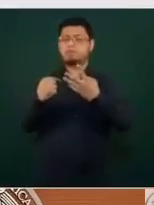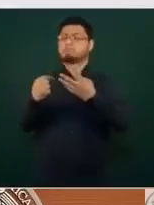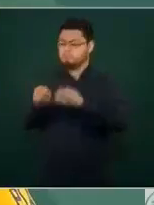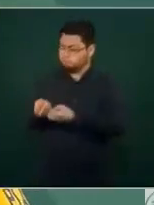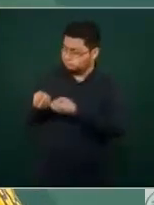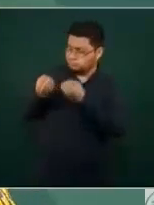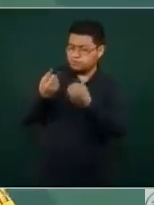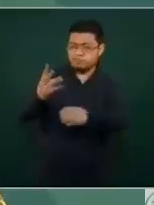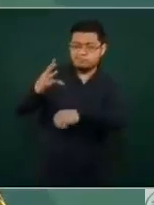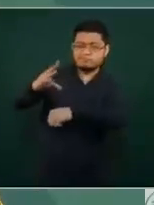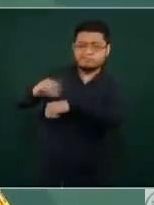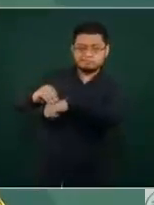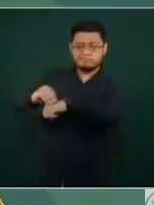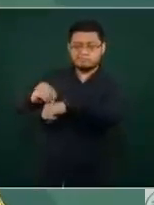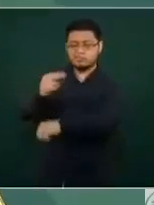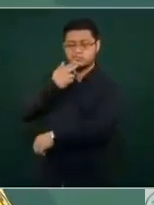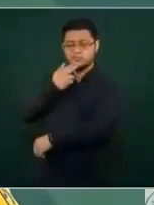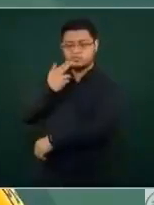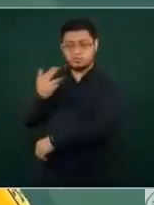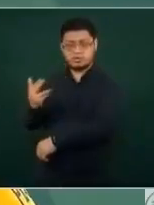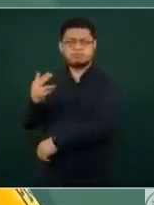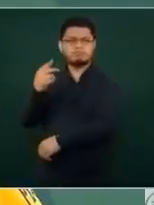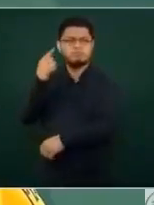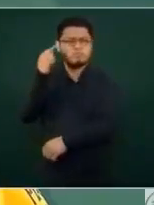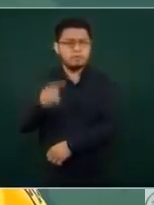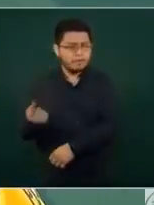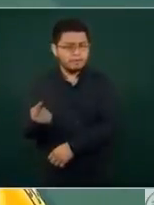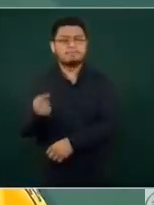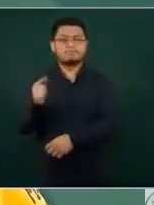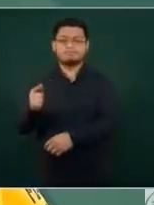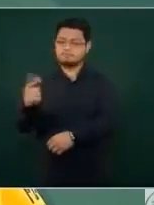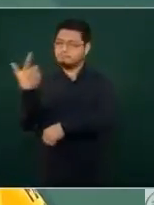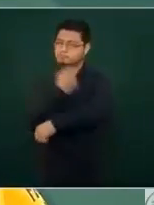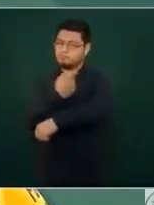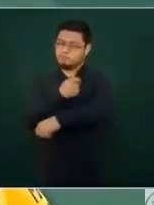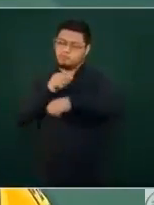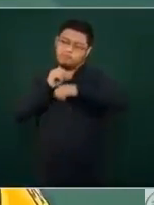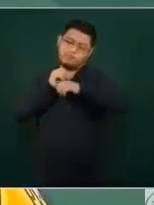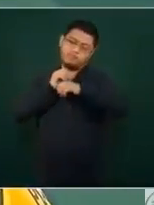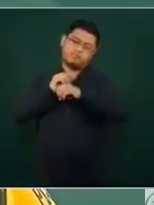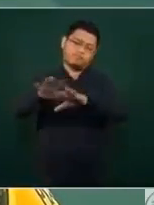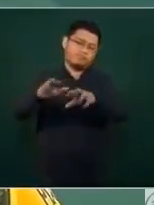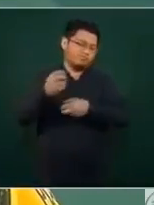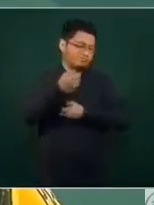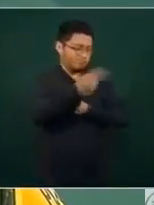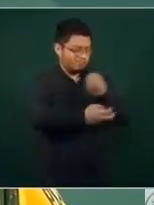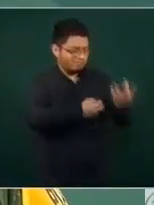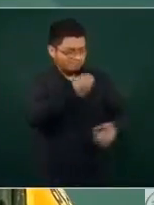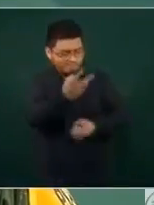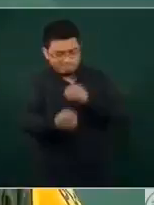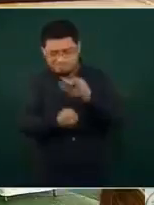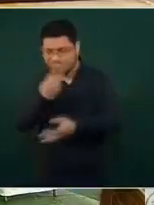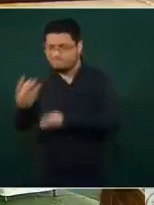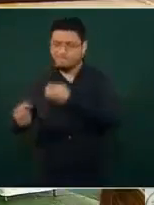permitido poder distribuir a todo el territorio las vacunas en todos los lugares en los que se